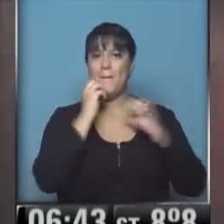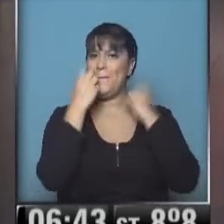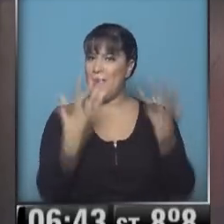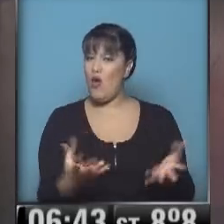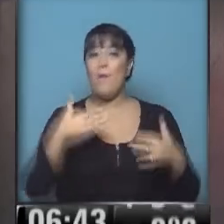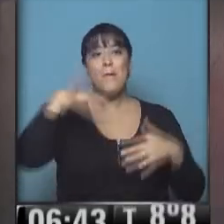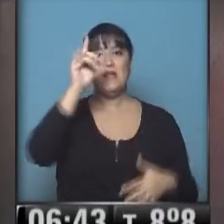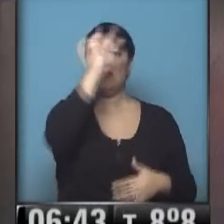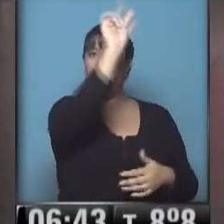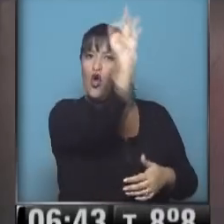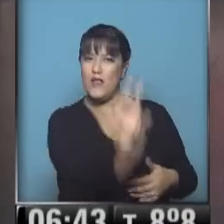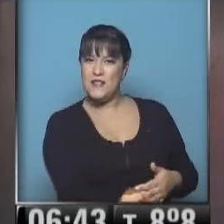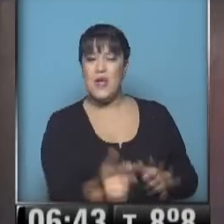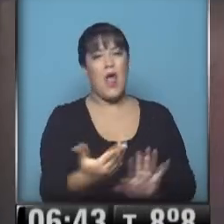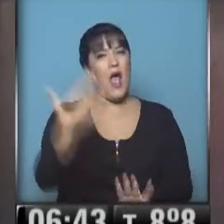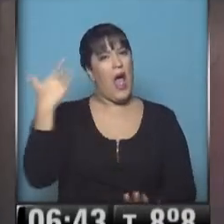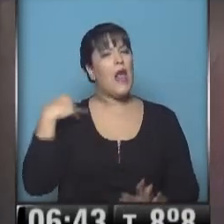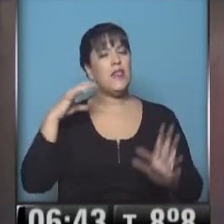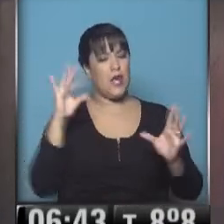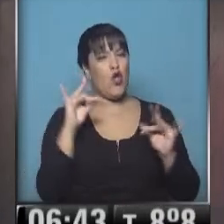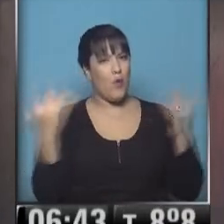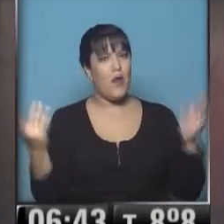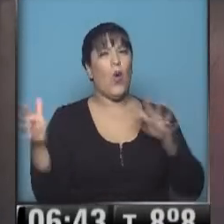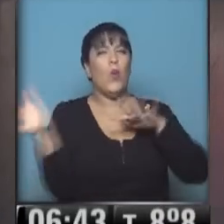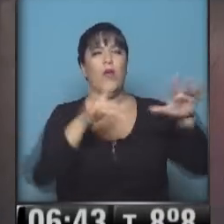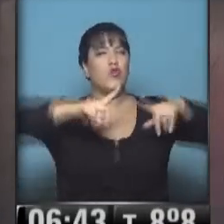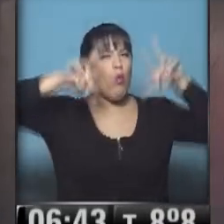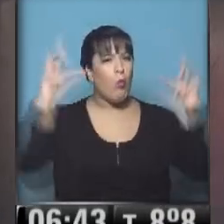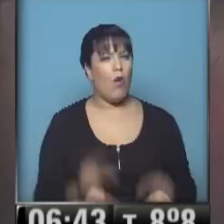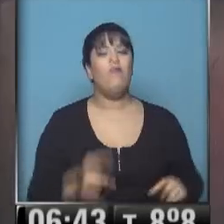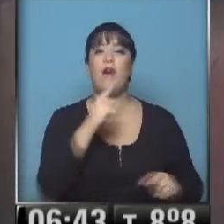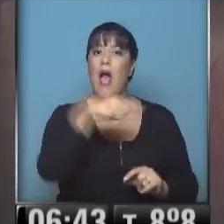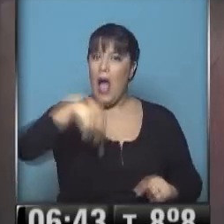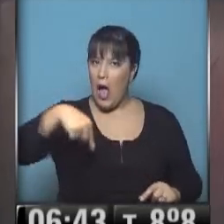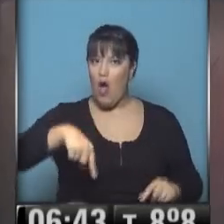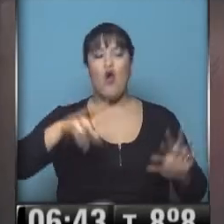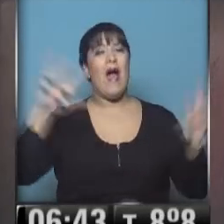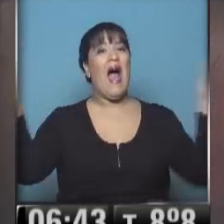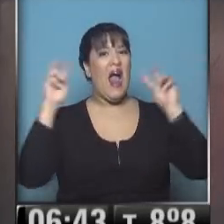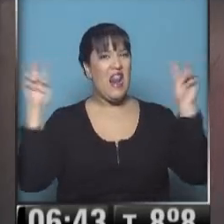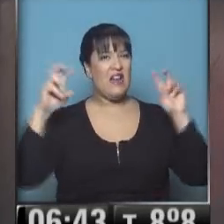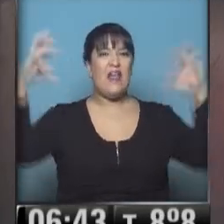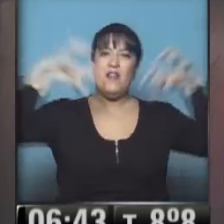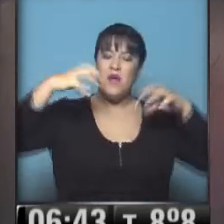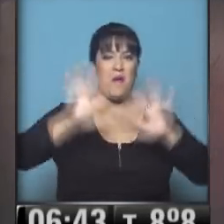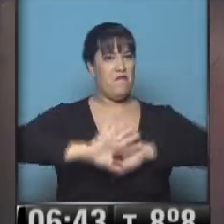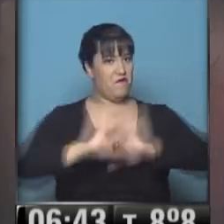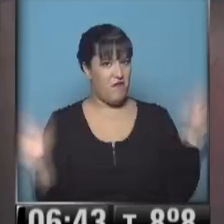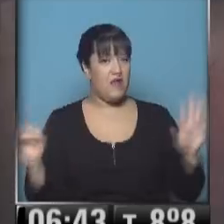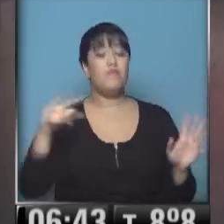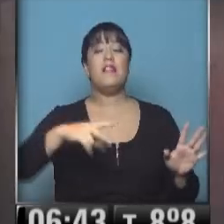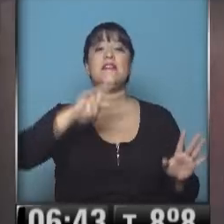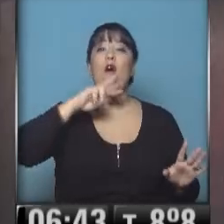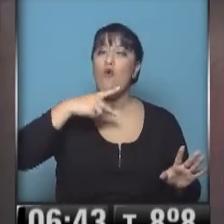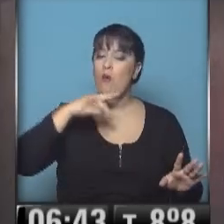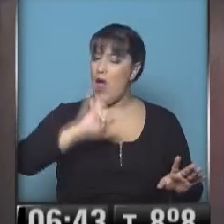cordillerana. Veníamos de tiempo complicado con vientos muy intensos. Ha cesado el alerta en Mendoza. Todavía no en San Juan. Lo vamos a